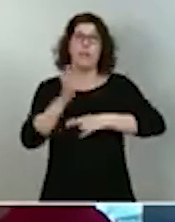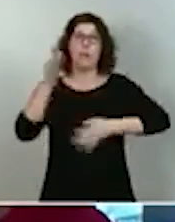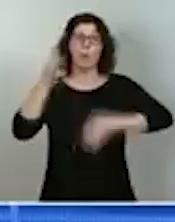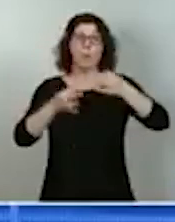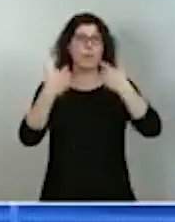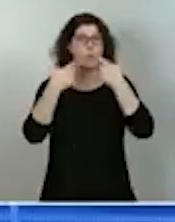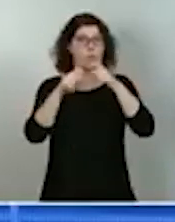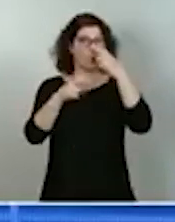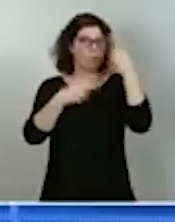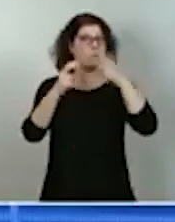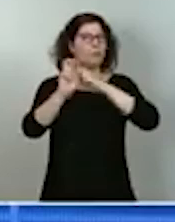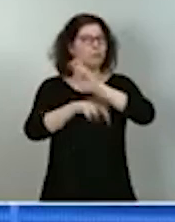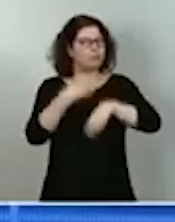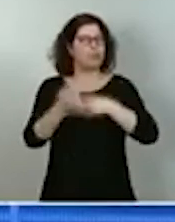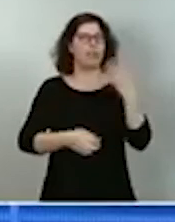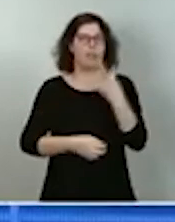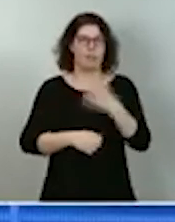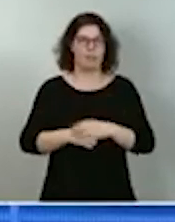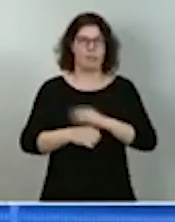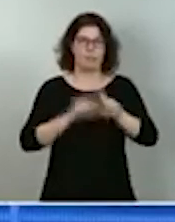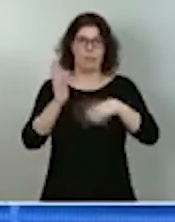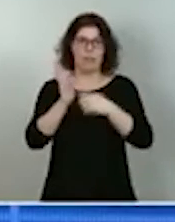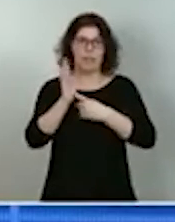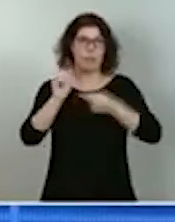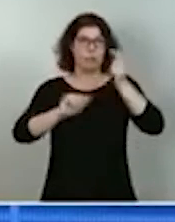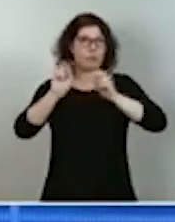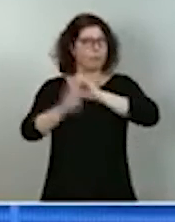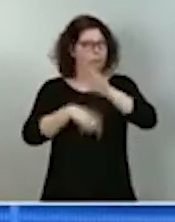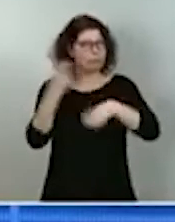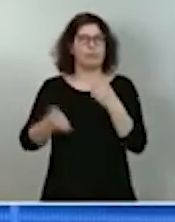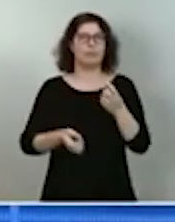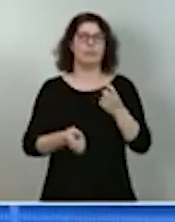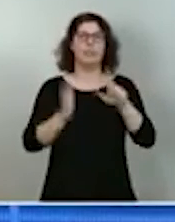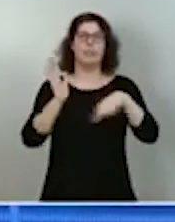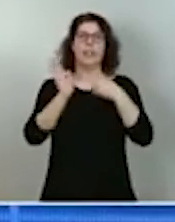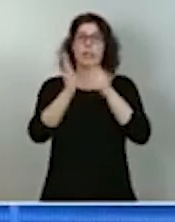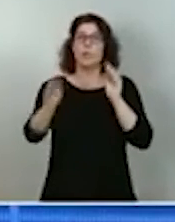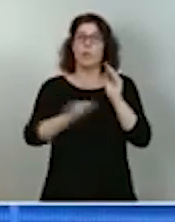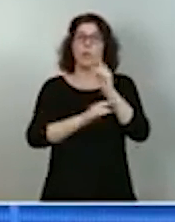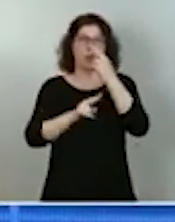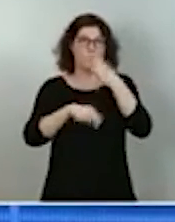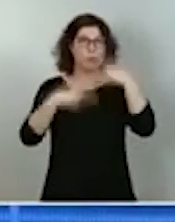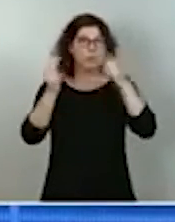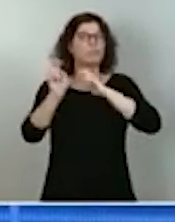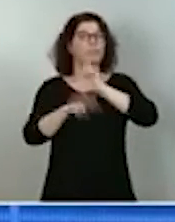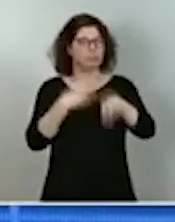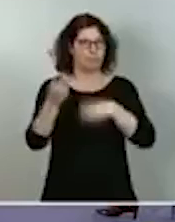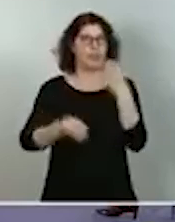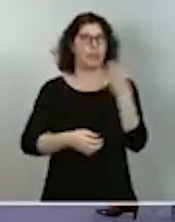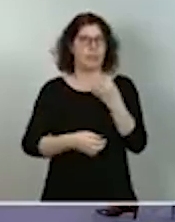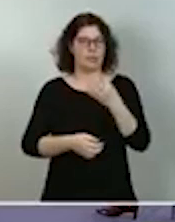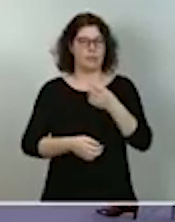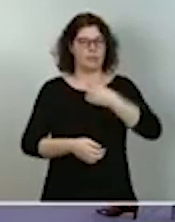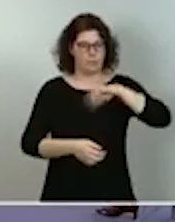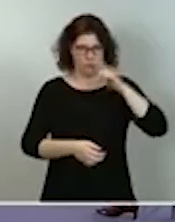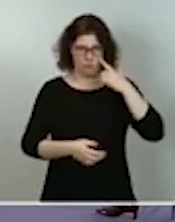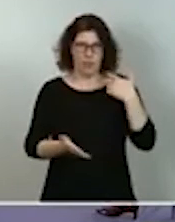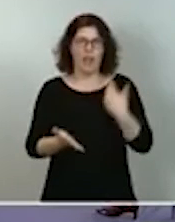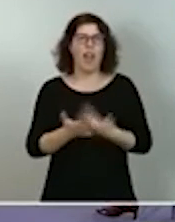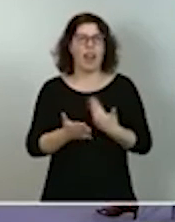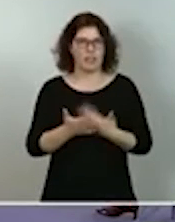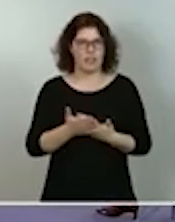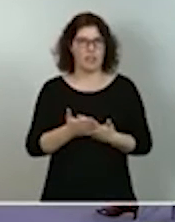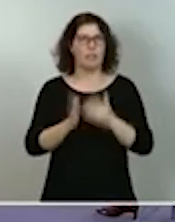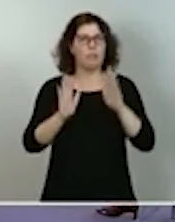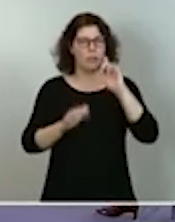de la Ley Presupuestaria, de la Ley de Subvenciones Públicas. Seremos garantes, pero seremos eficientes. Es una